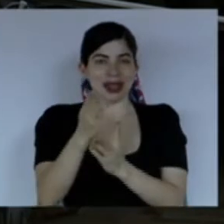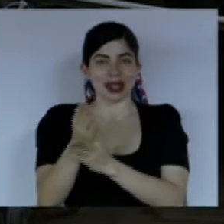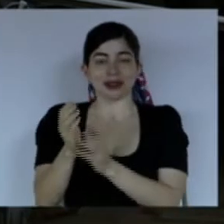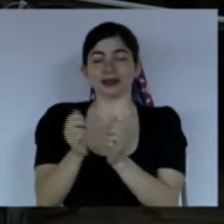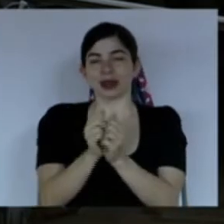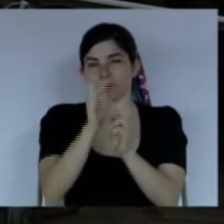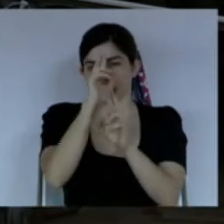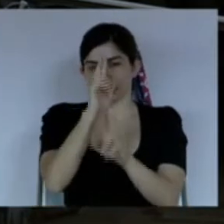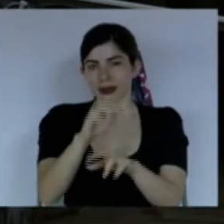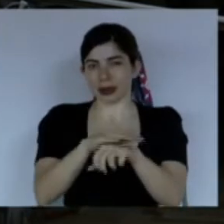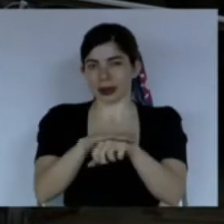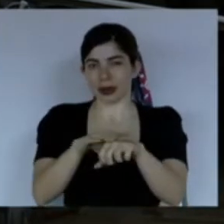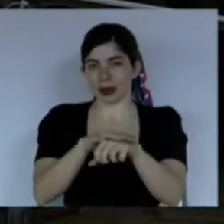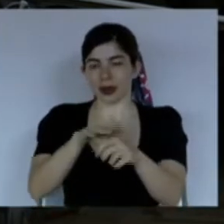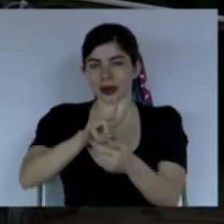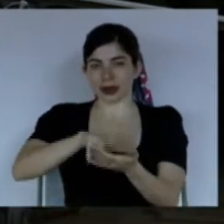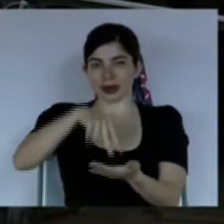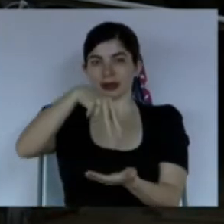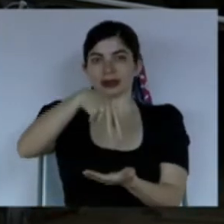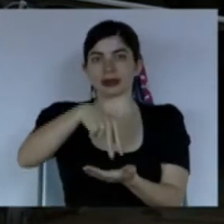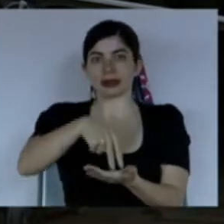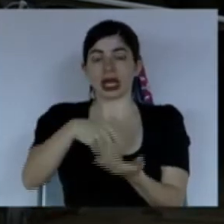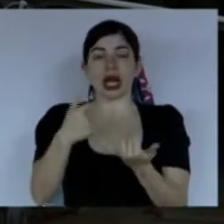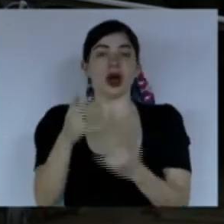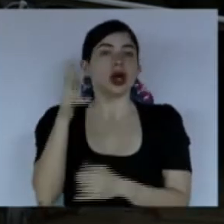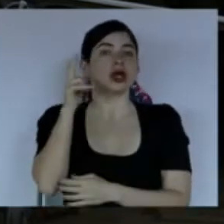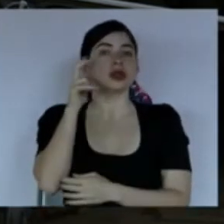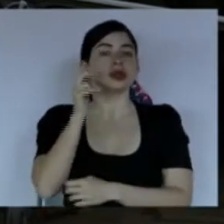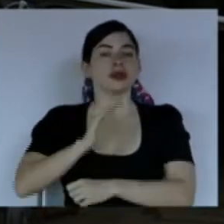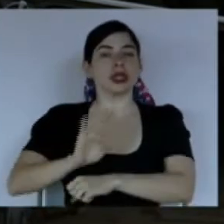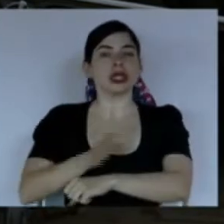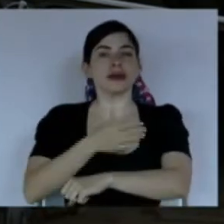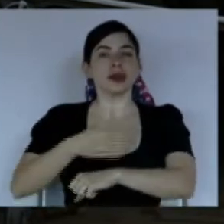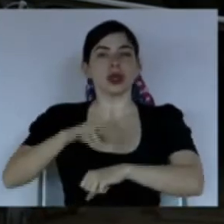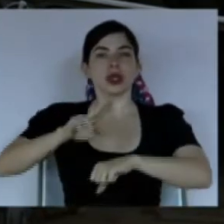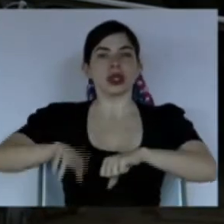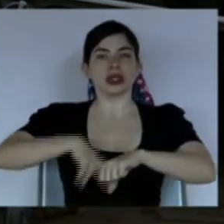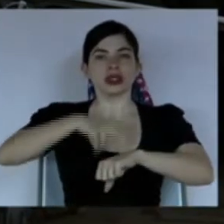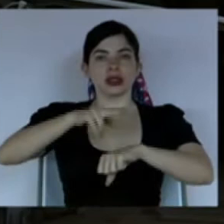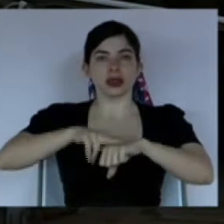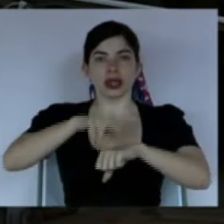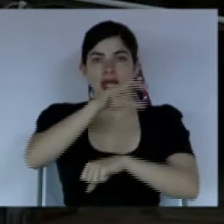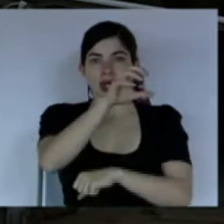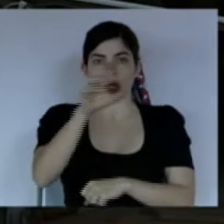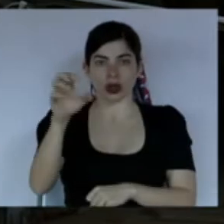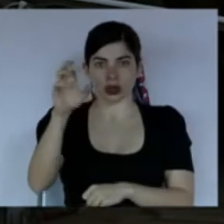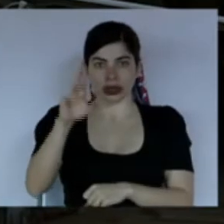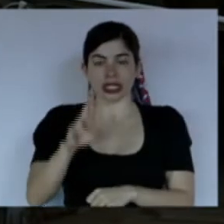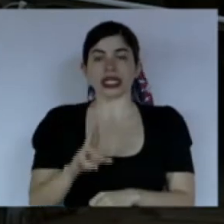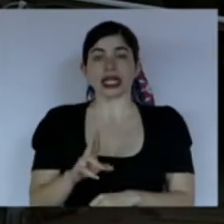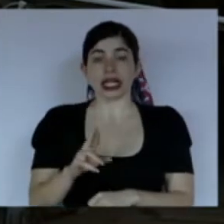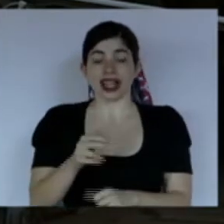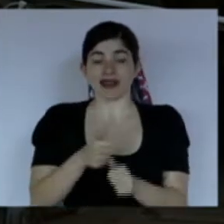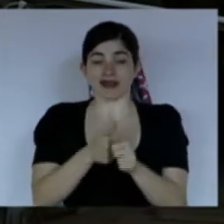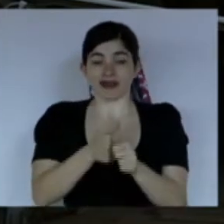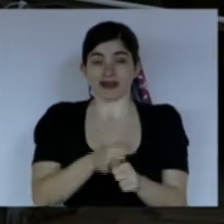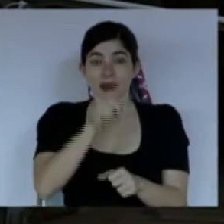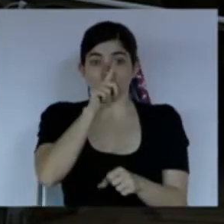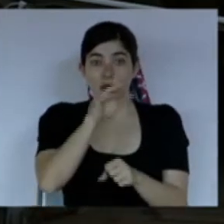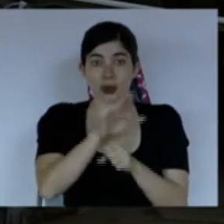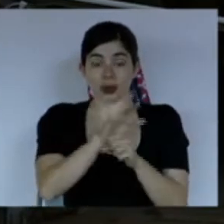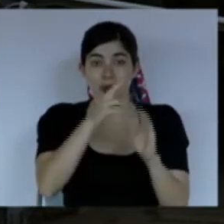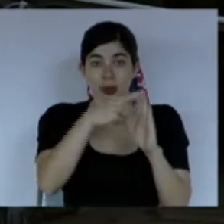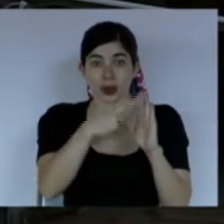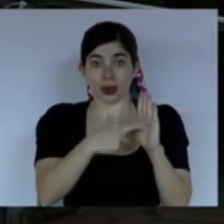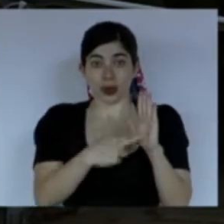respetuosamente nos pongamos en pie Escucharemos las notas del himno nacional de Costa Rica En virtud y cumplimiento de las normas